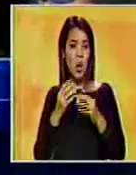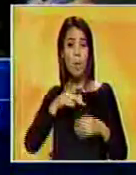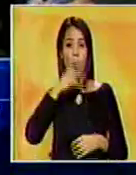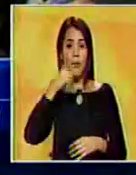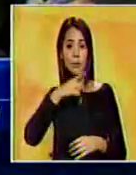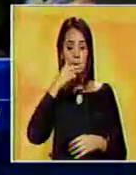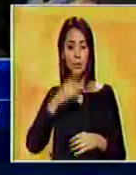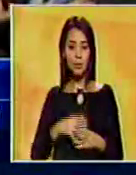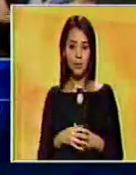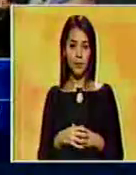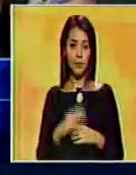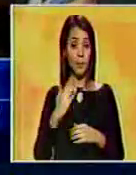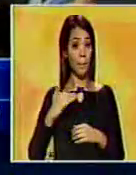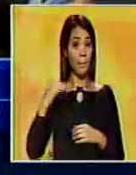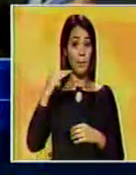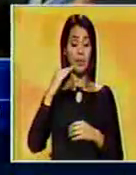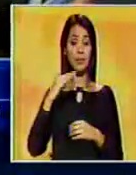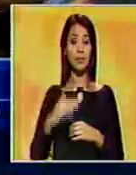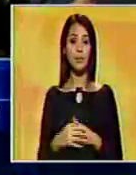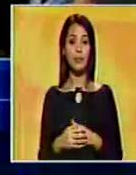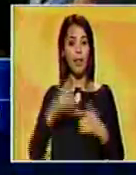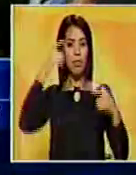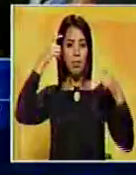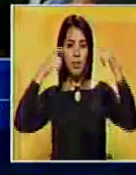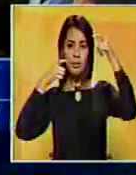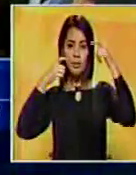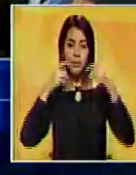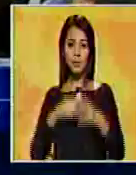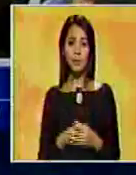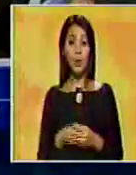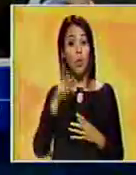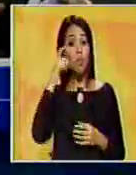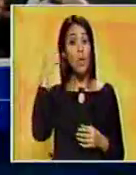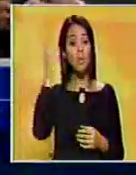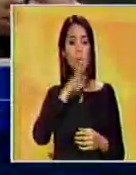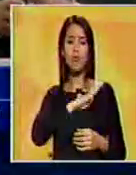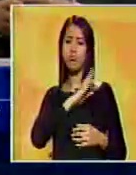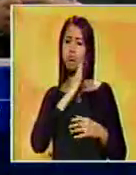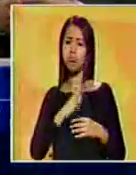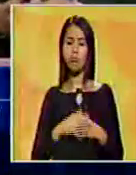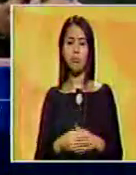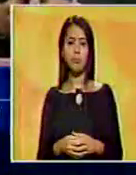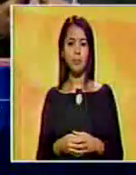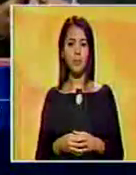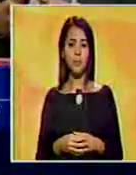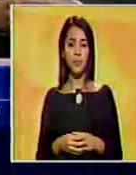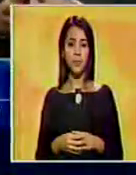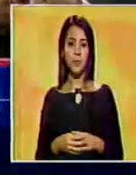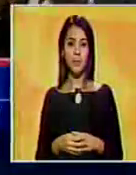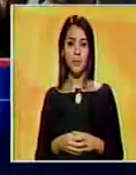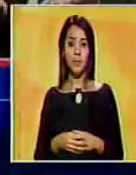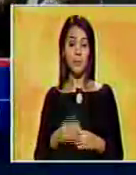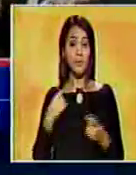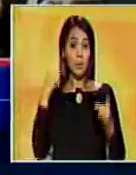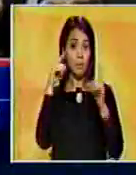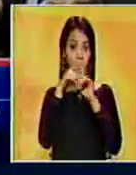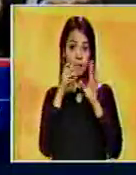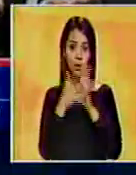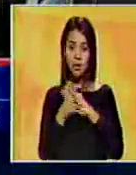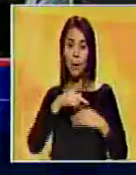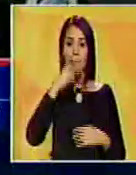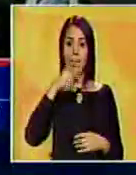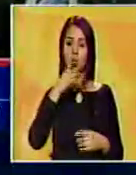una mayoría nítida del chavismo, del polo patriótico en general, pero desde el punto de vista político hay